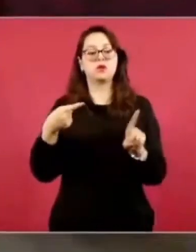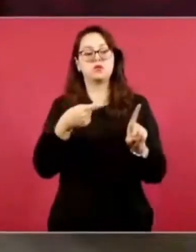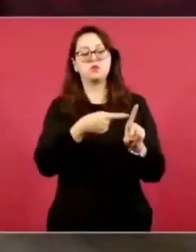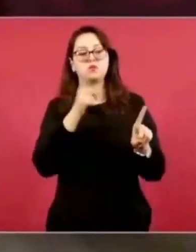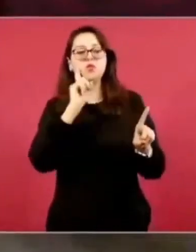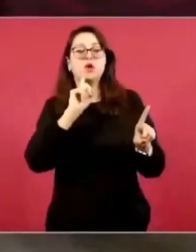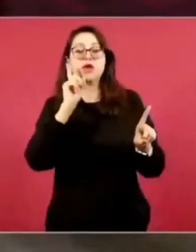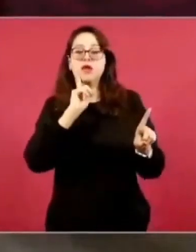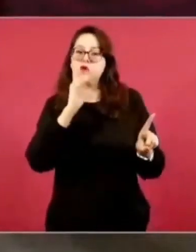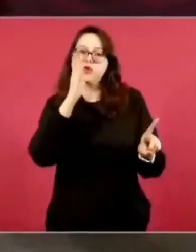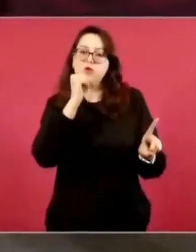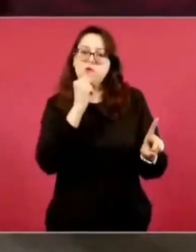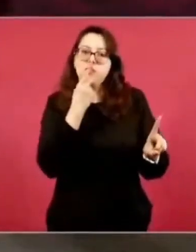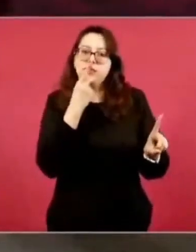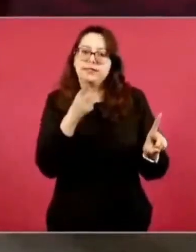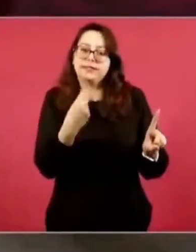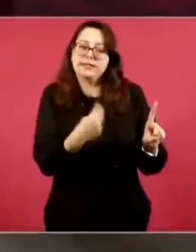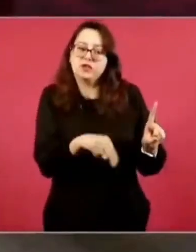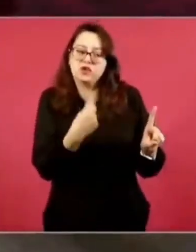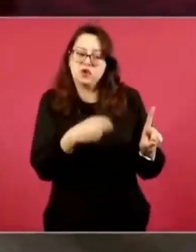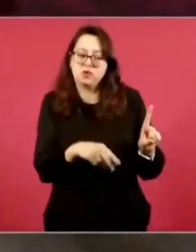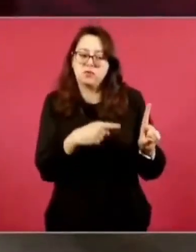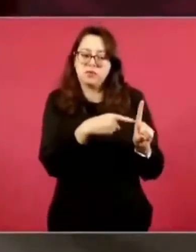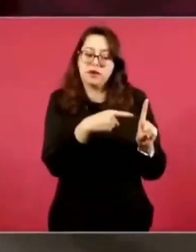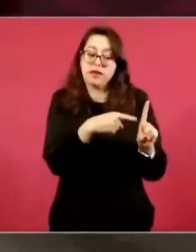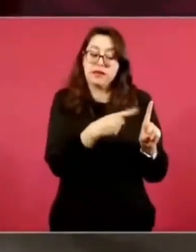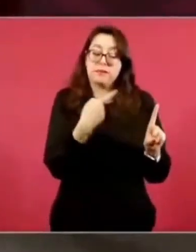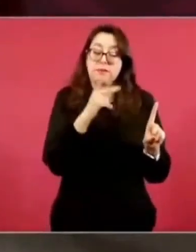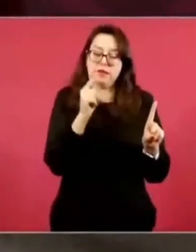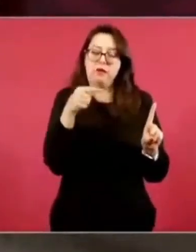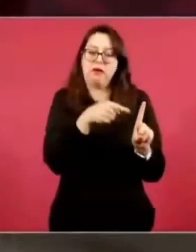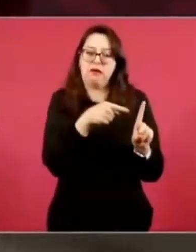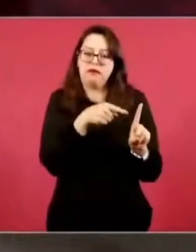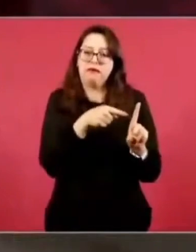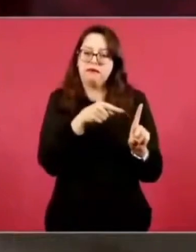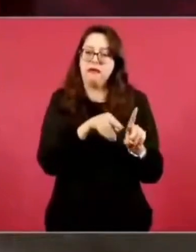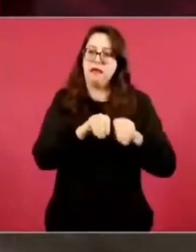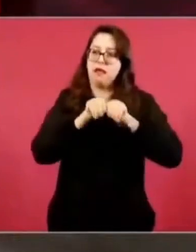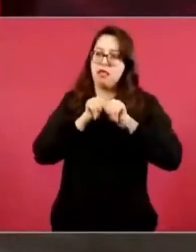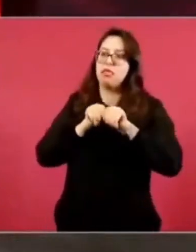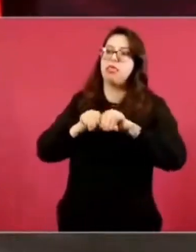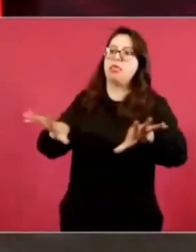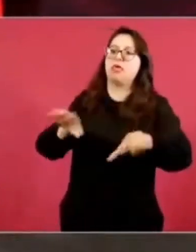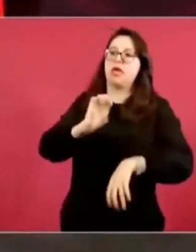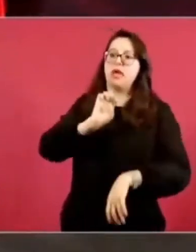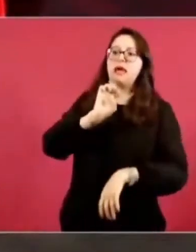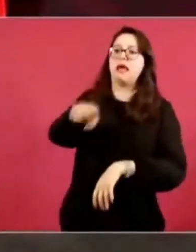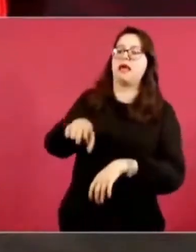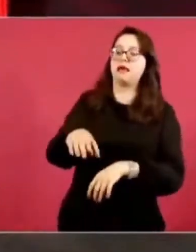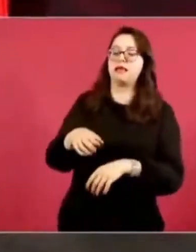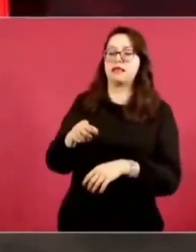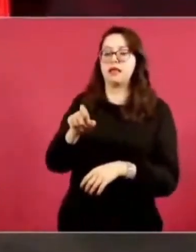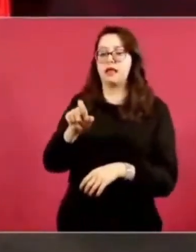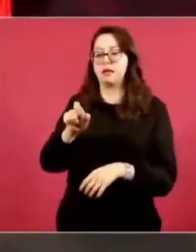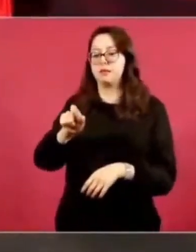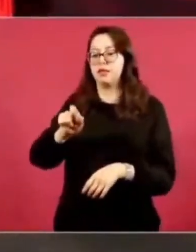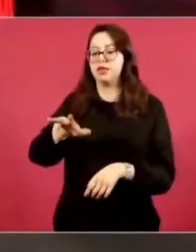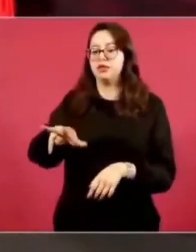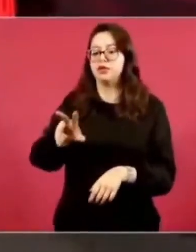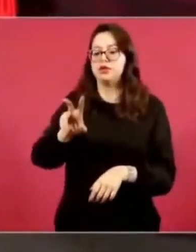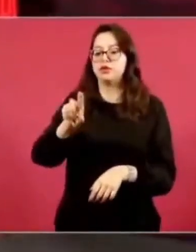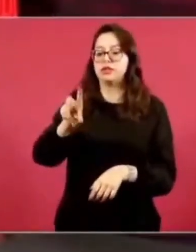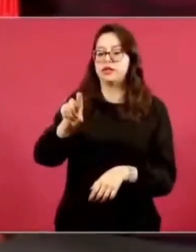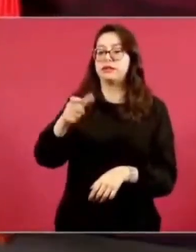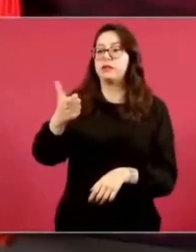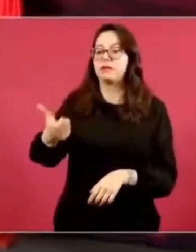porque salieron a decir que costaba la gasolina 28, 30 pesos, y yo creo que ellos por eso le